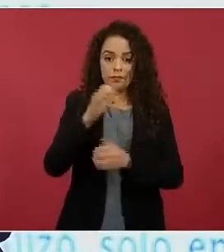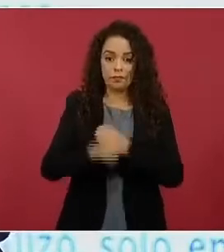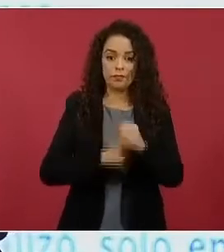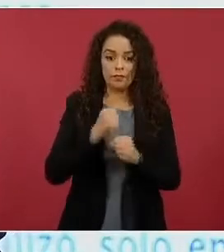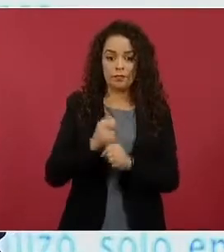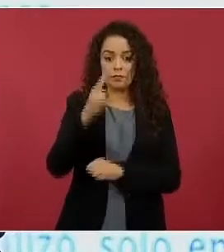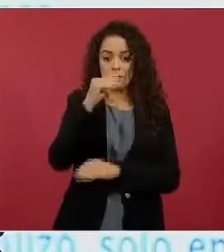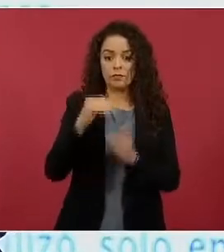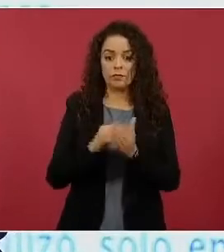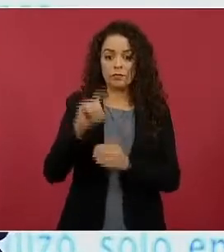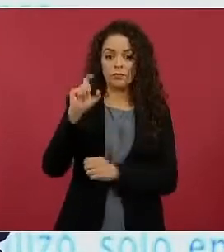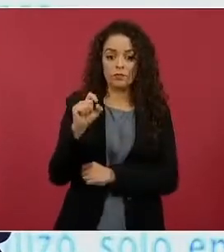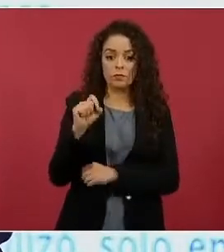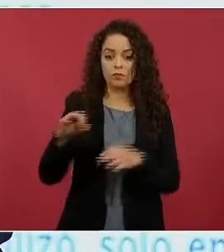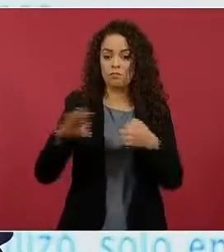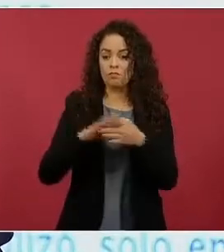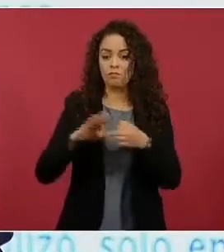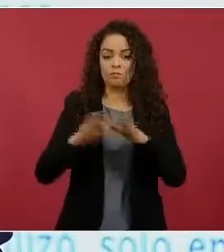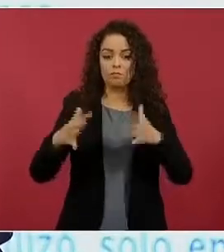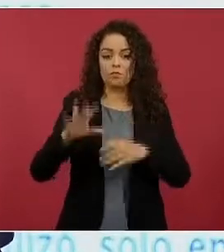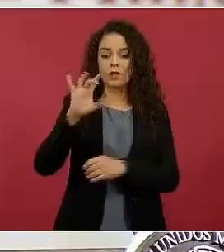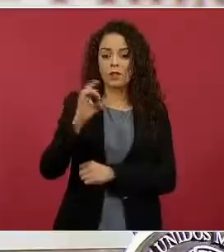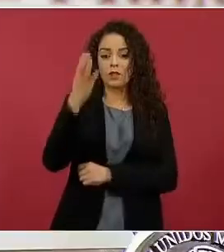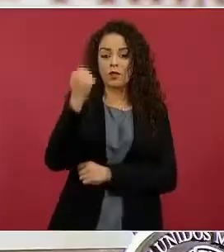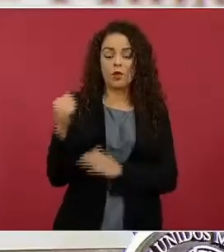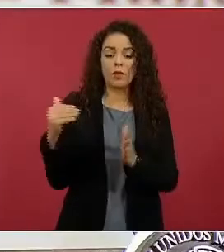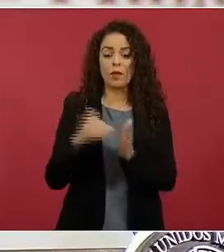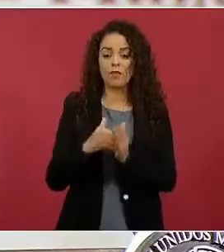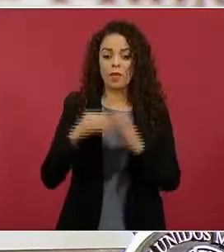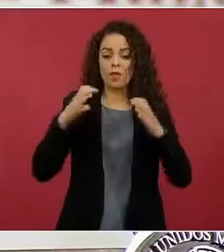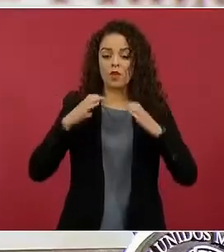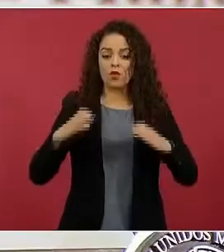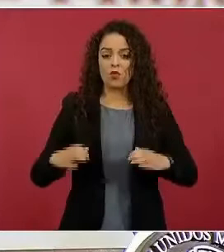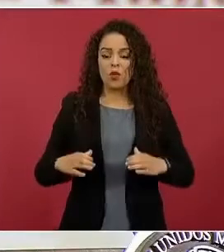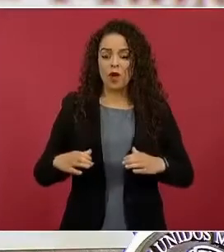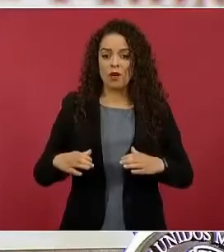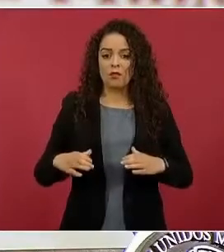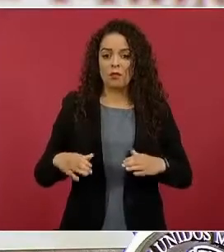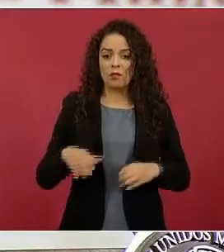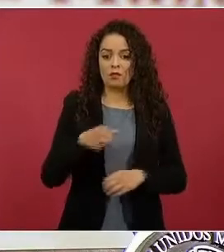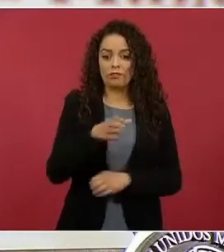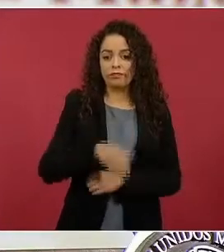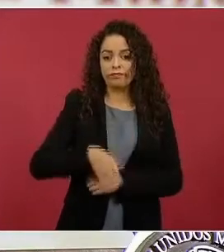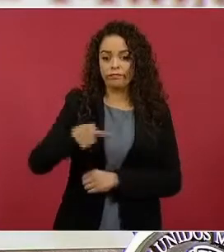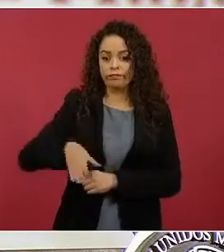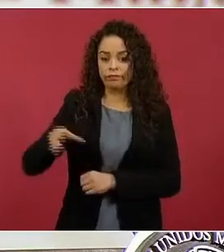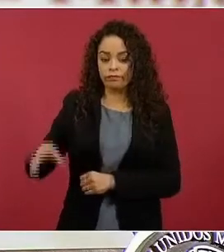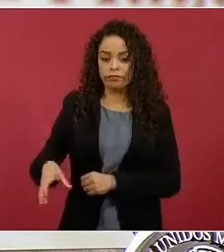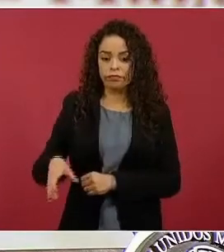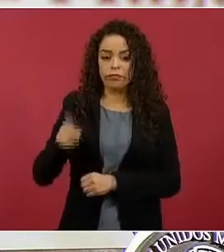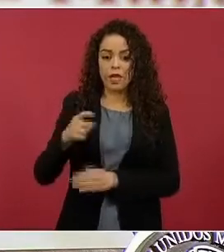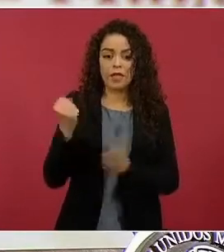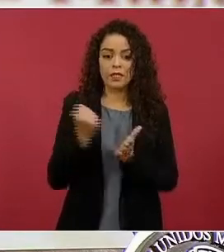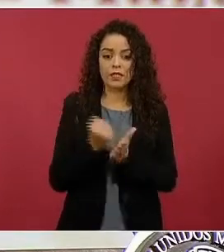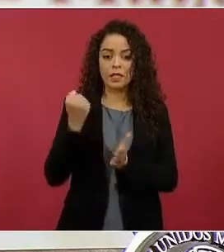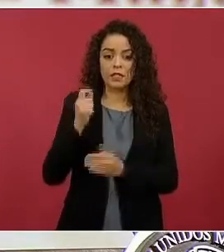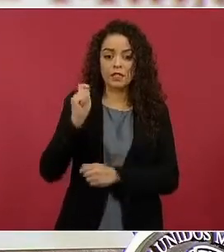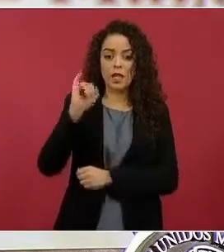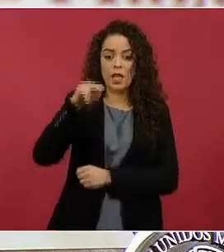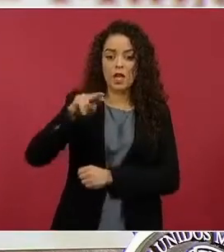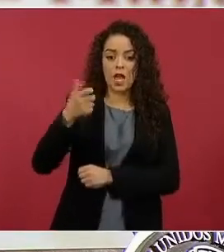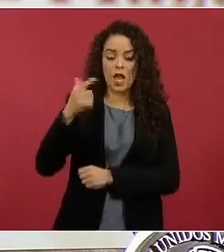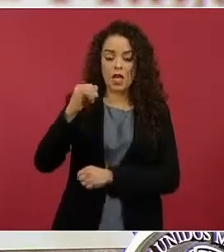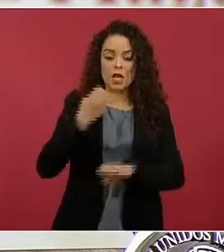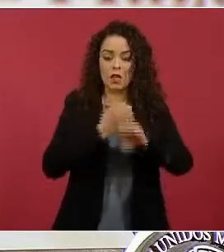elemento, que ya hace una estimación de 39 mil cuerpos, el Censo Nacional de Procuración de Justicia que hace el INEGI en los